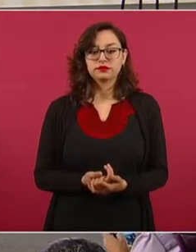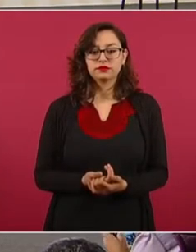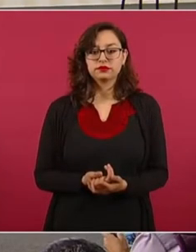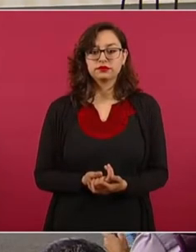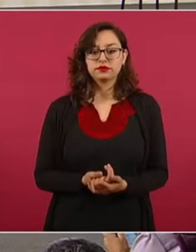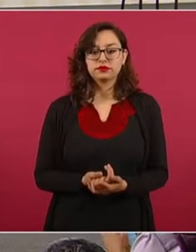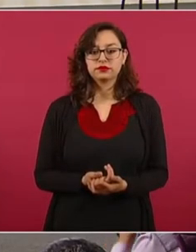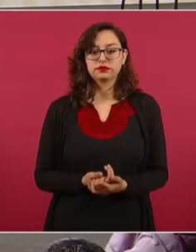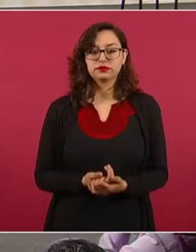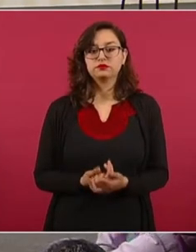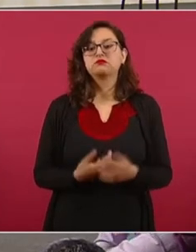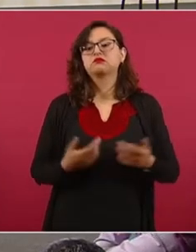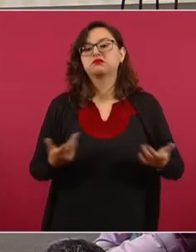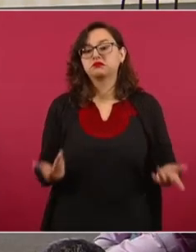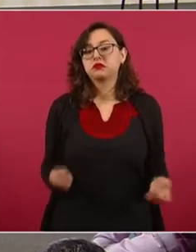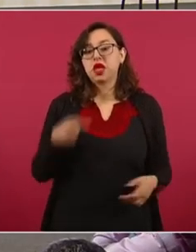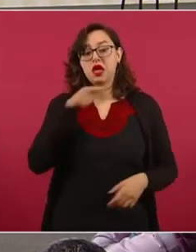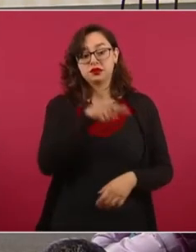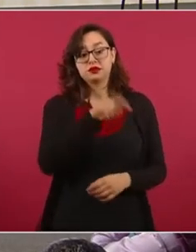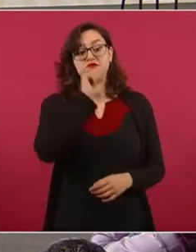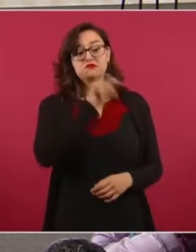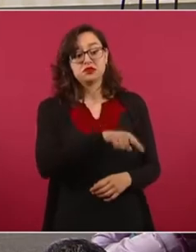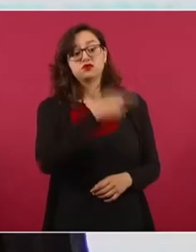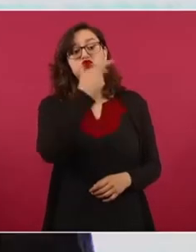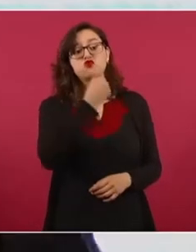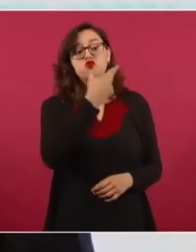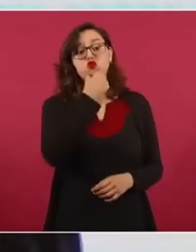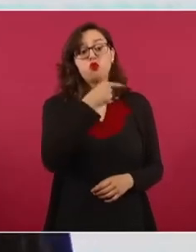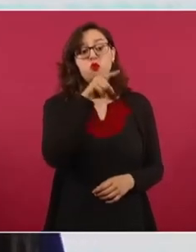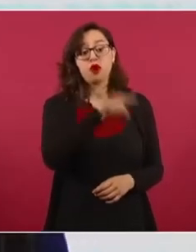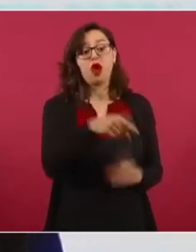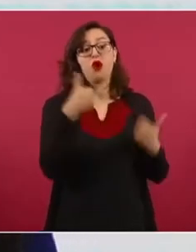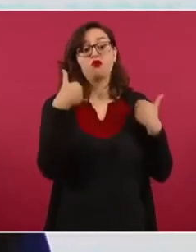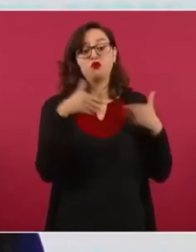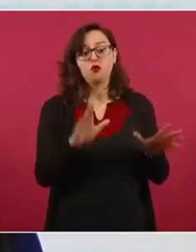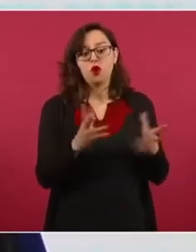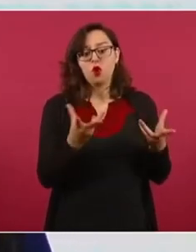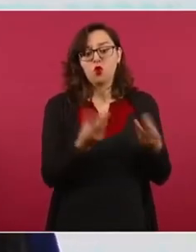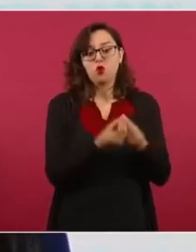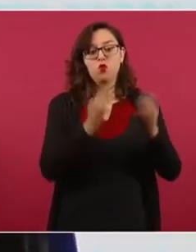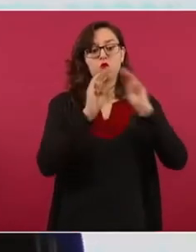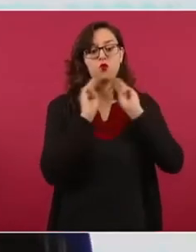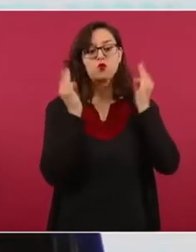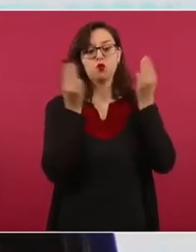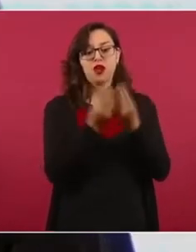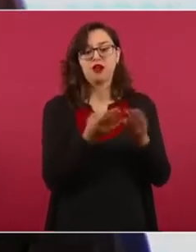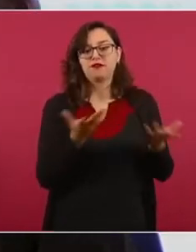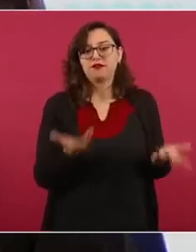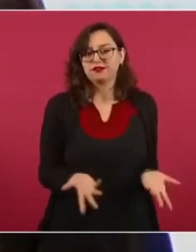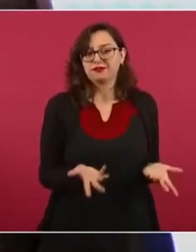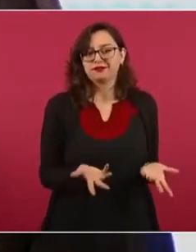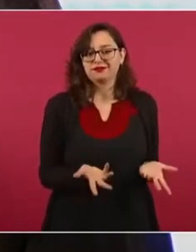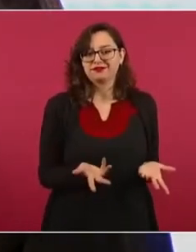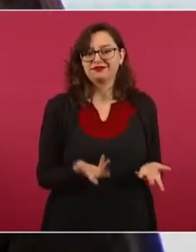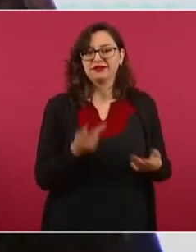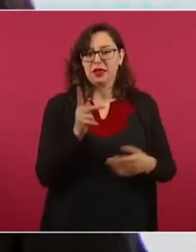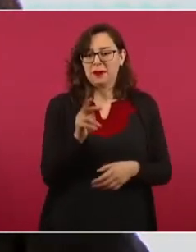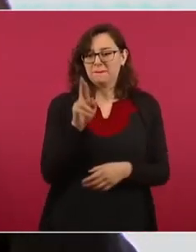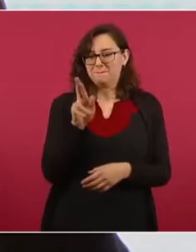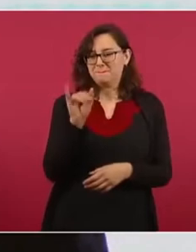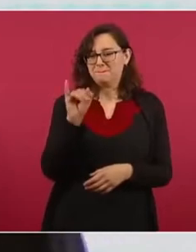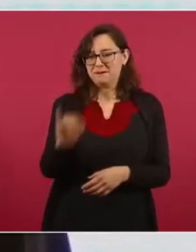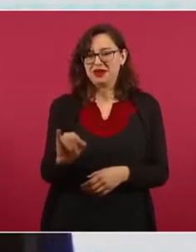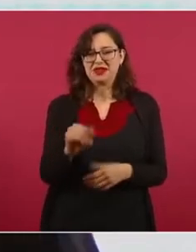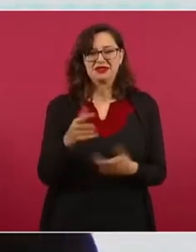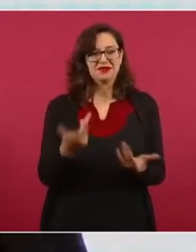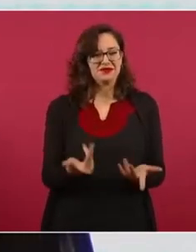el cártel Sinaloa y siendo candidato presidencial del PRI, protagonizó el vergonzoso